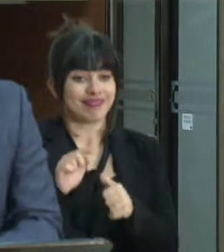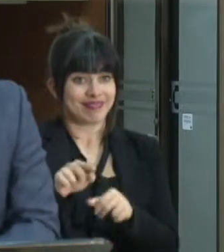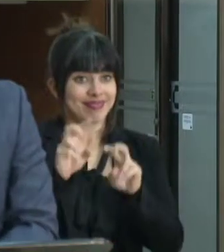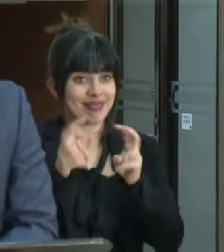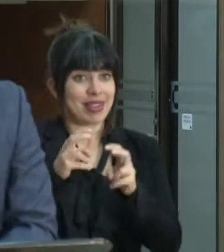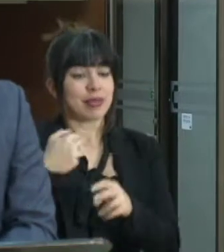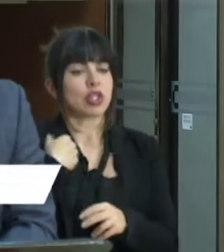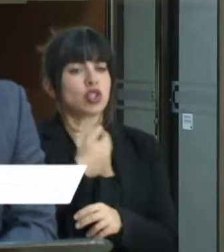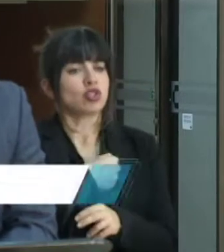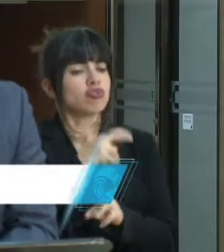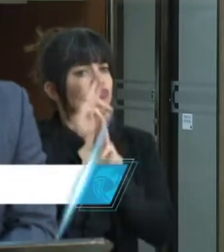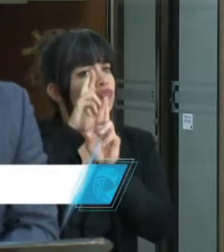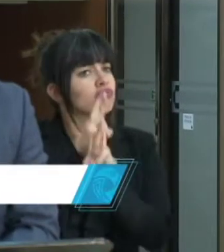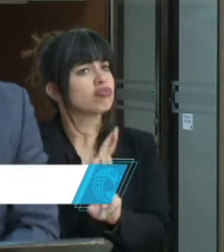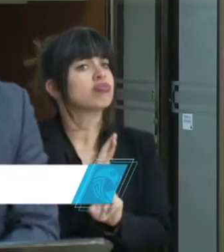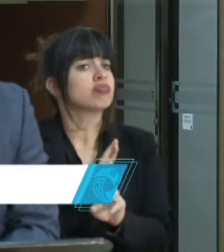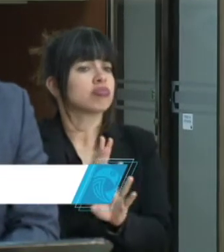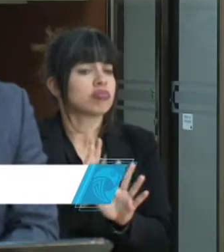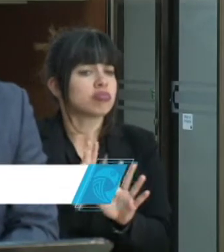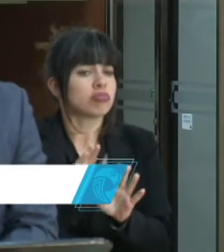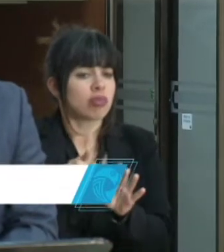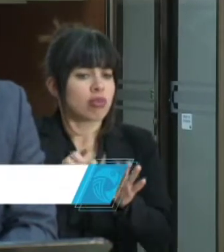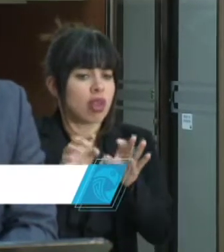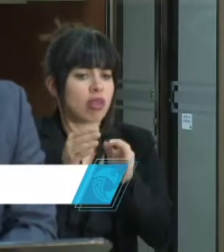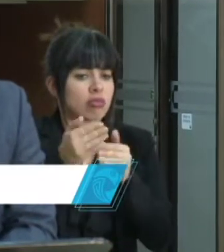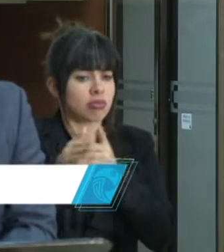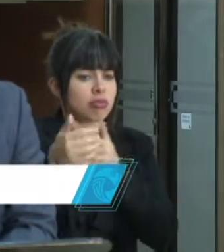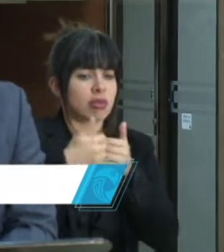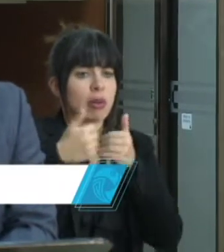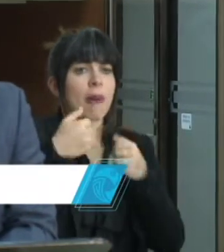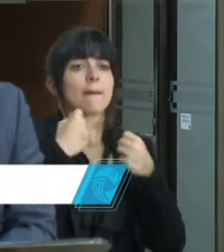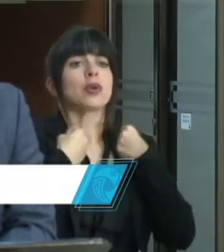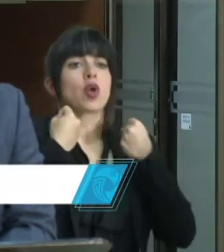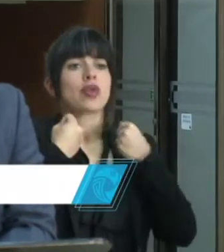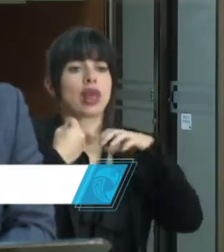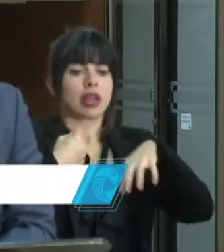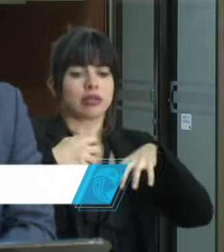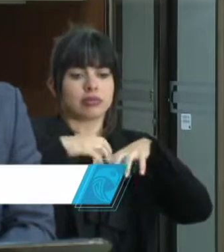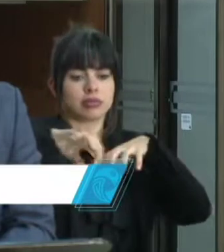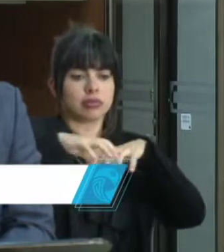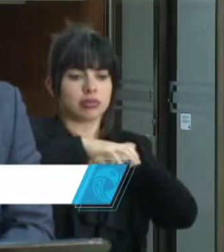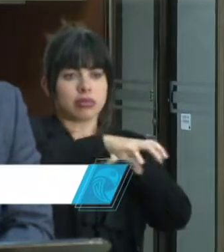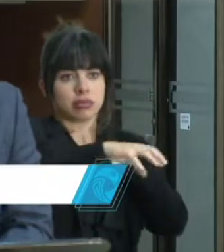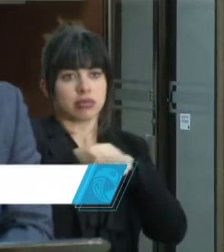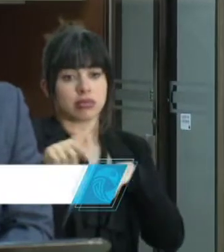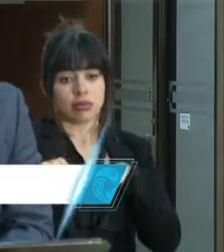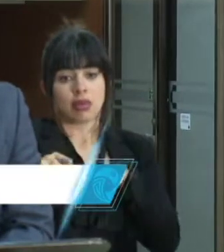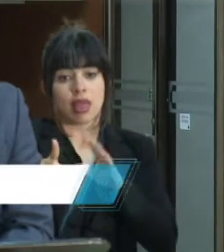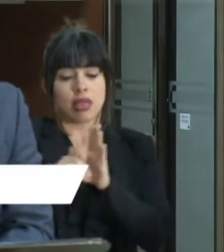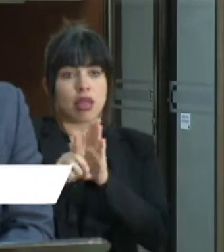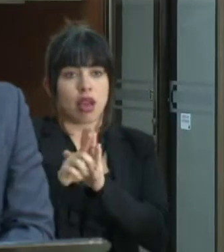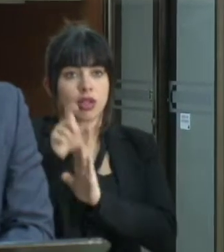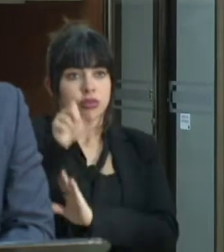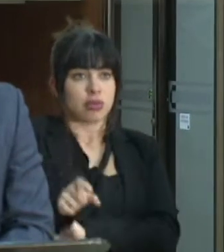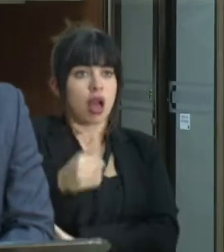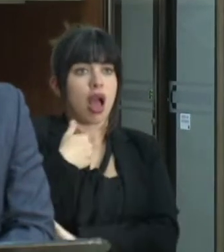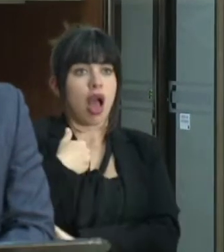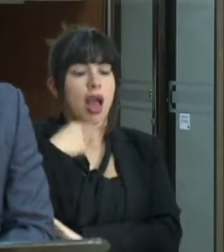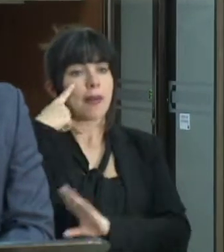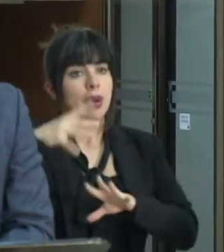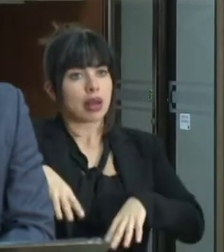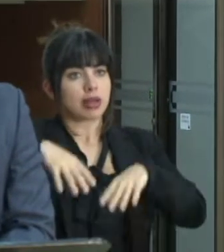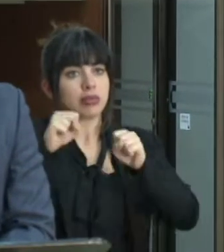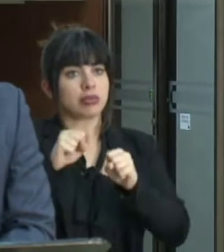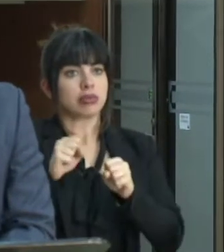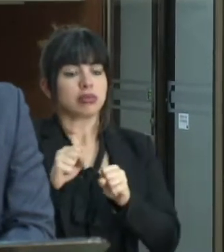Nosotros somos respetuosos en tanto de la división de poderes y de los derechos que asisten a las personas a tomar este